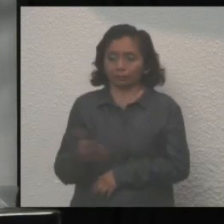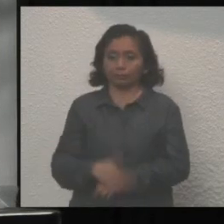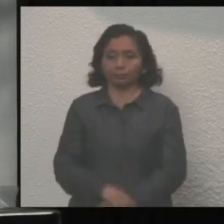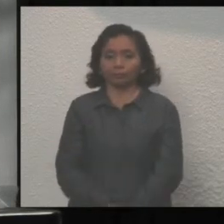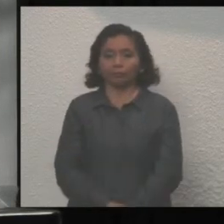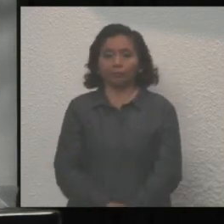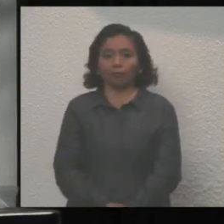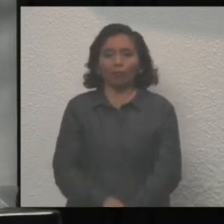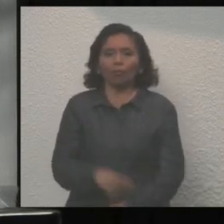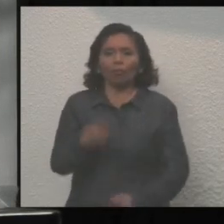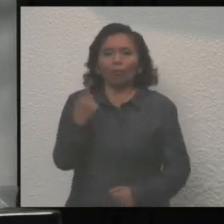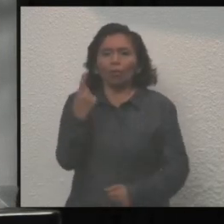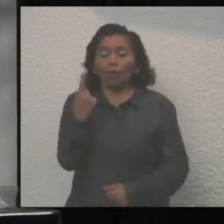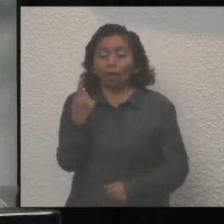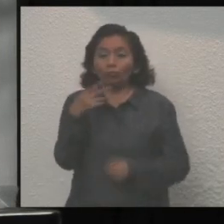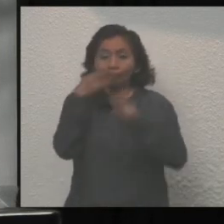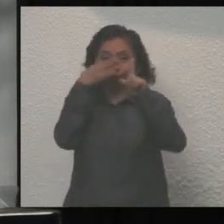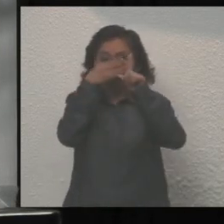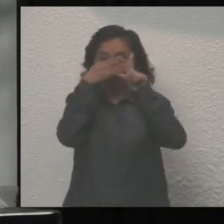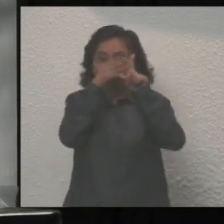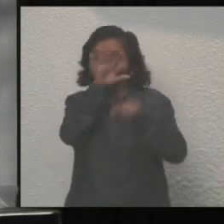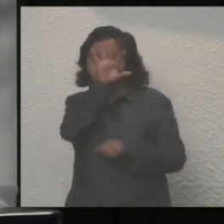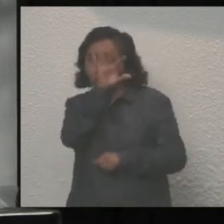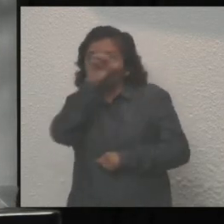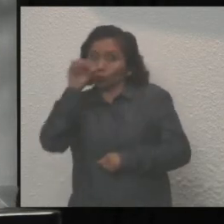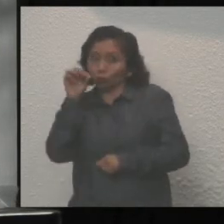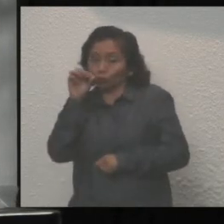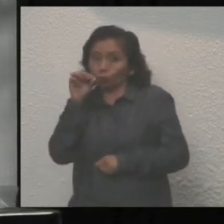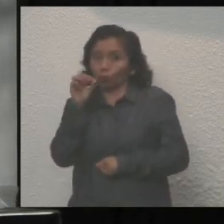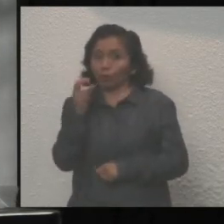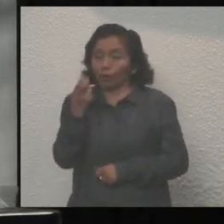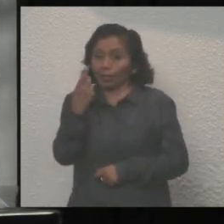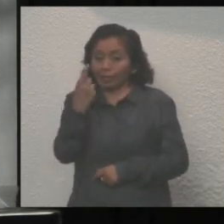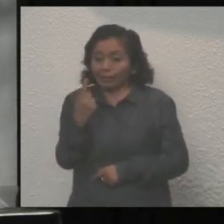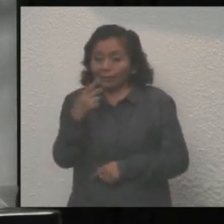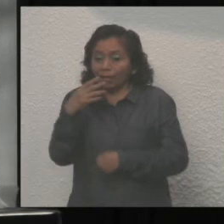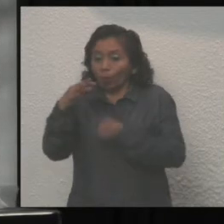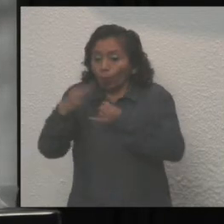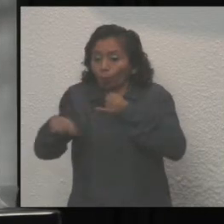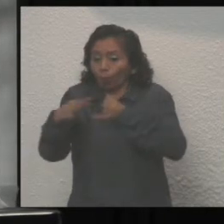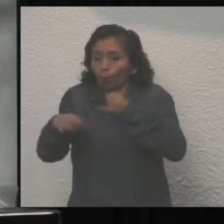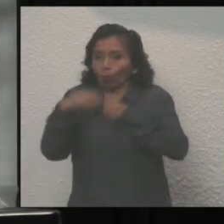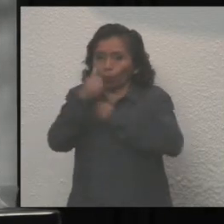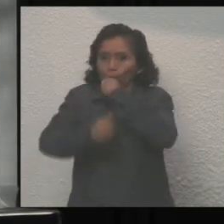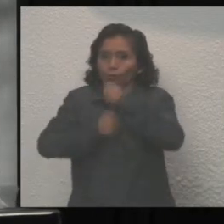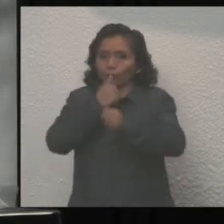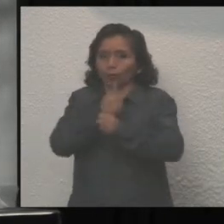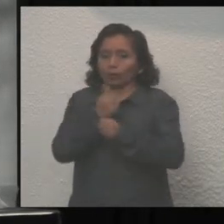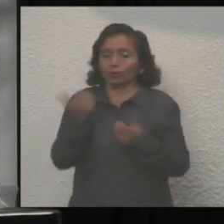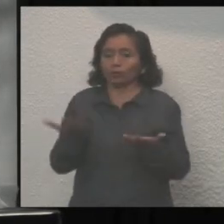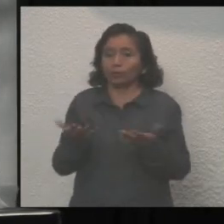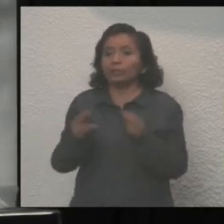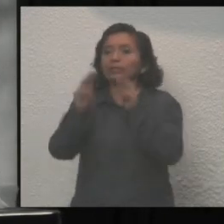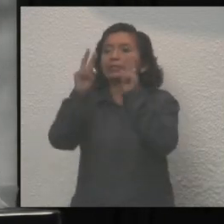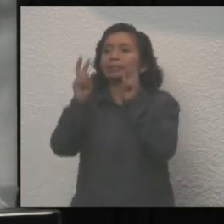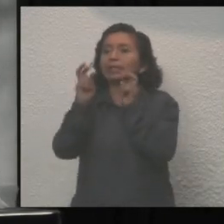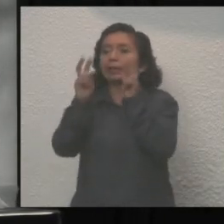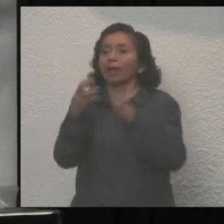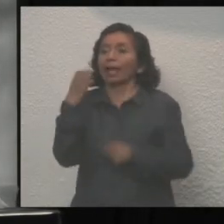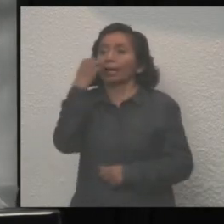Uno de los mayores retos que tenemos en cara a este último año es el tema escolar.